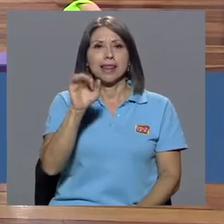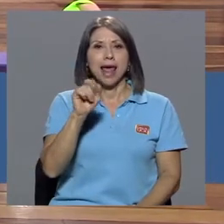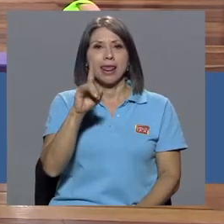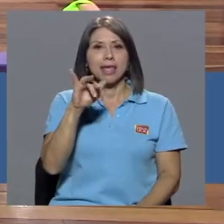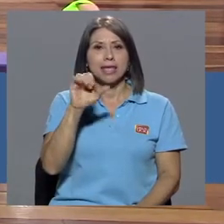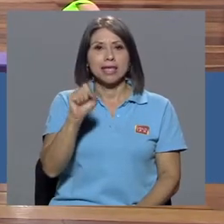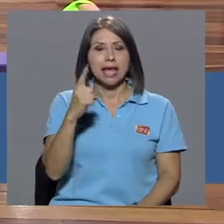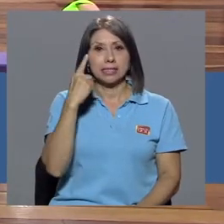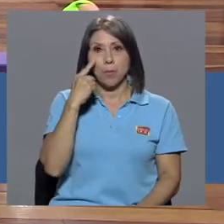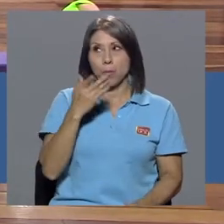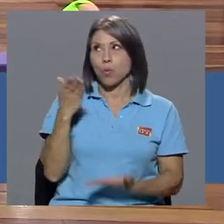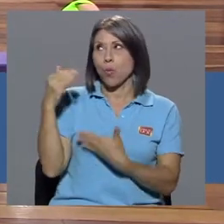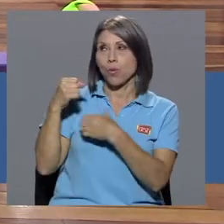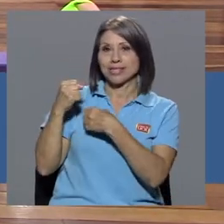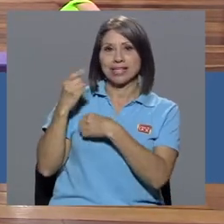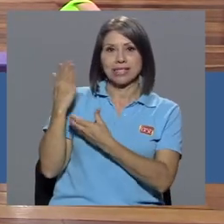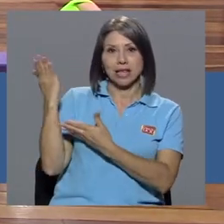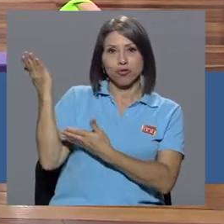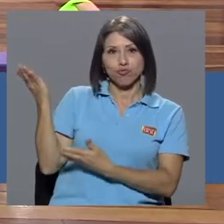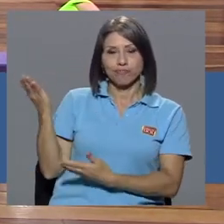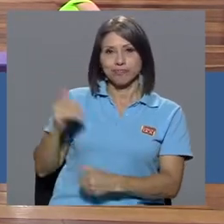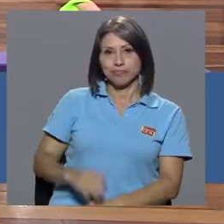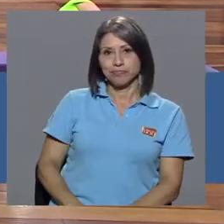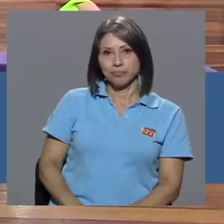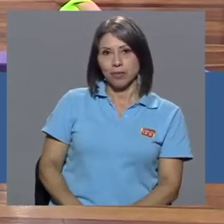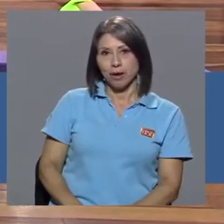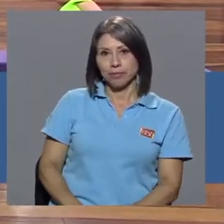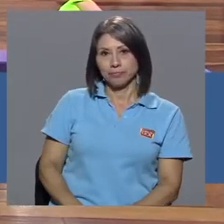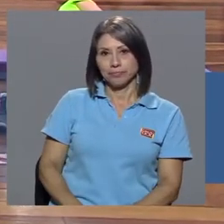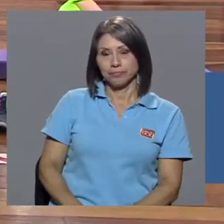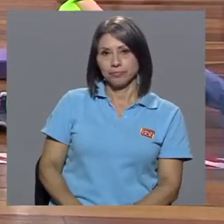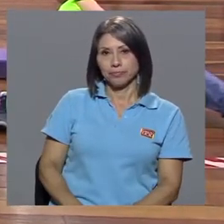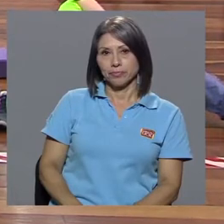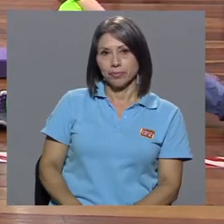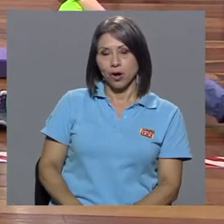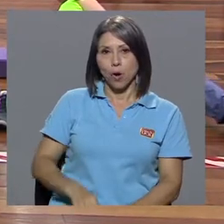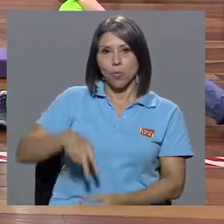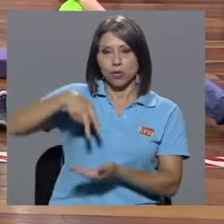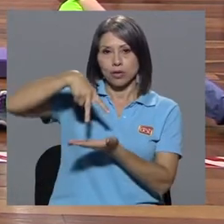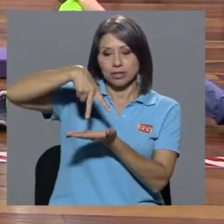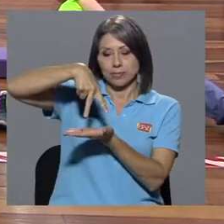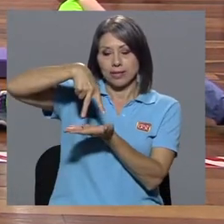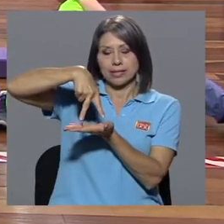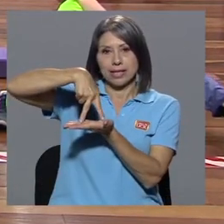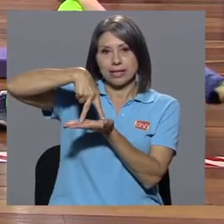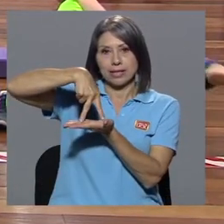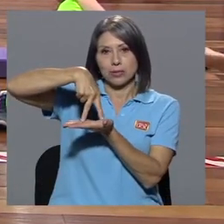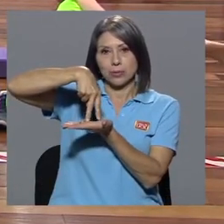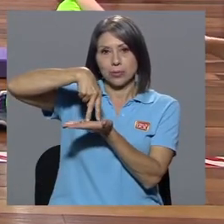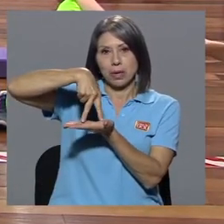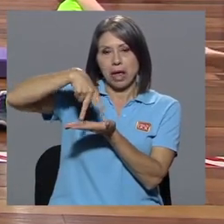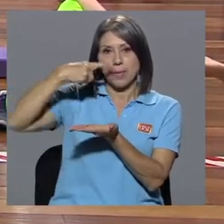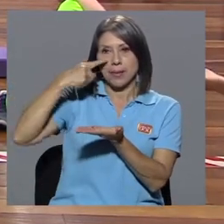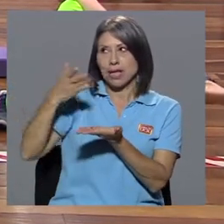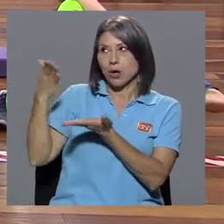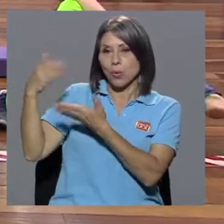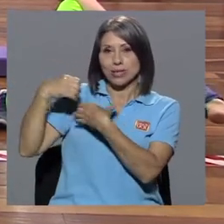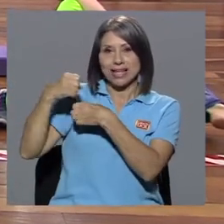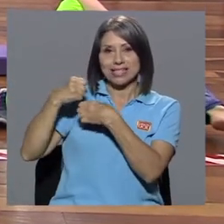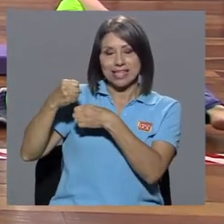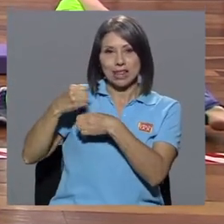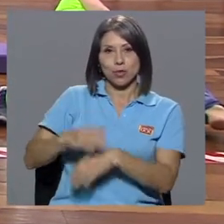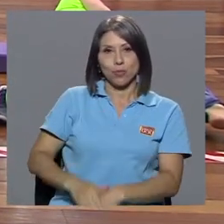mantener los pies al ancho de la cadera. Si puedo abrirlos un poco más al ancho de mis hombros, sería mucho mejor. Adelante, César.